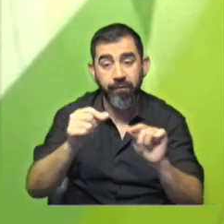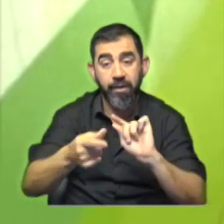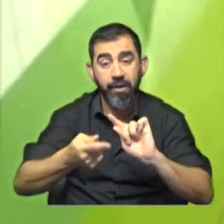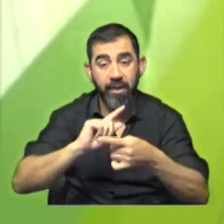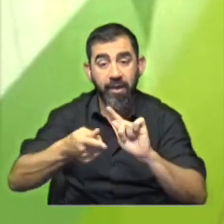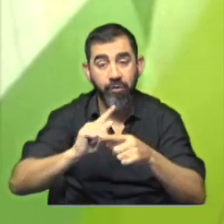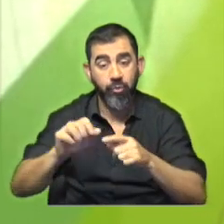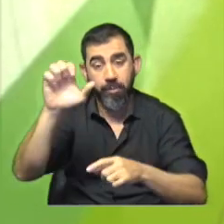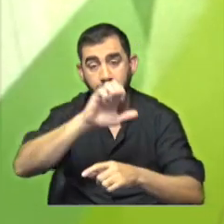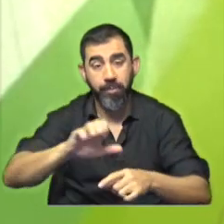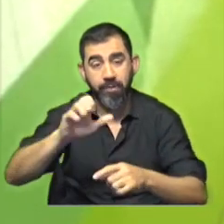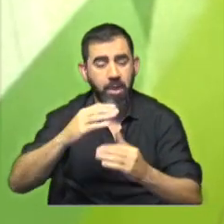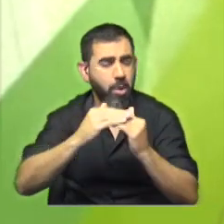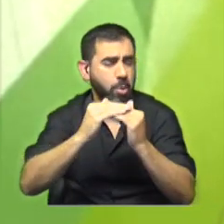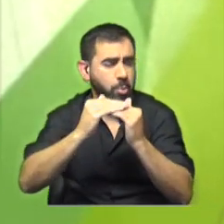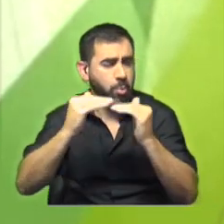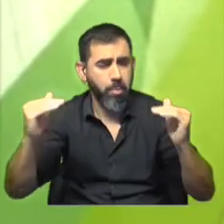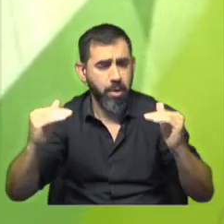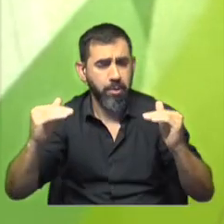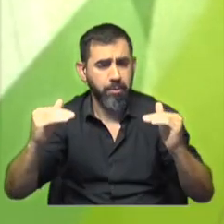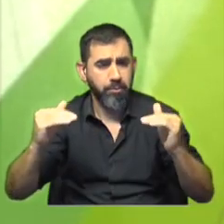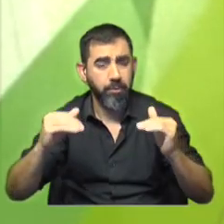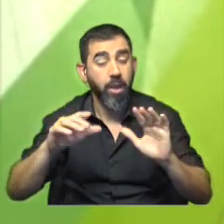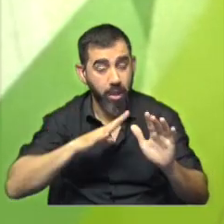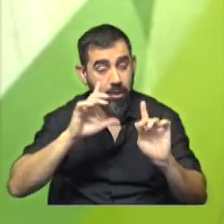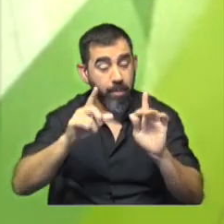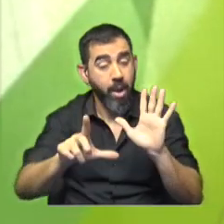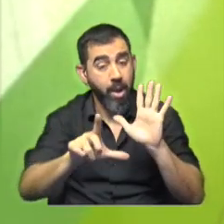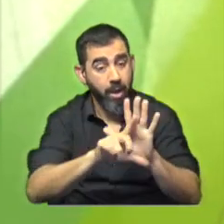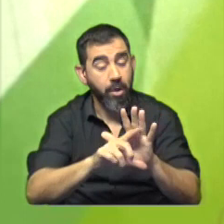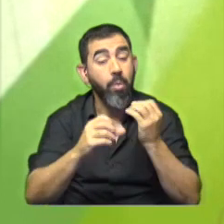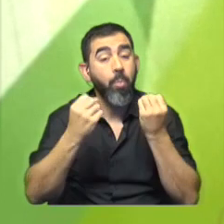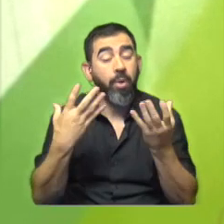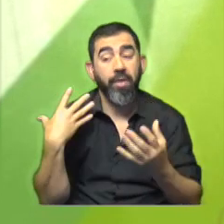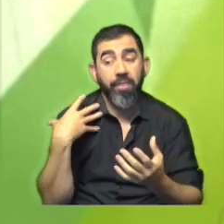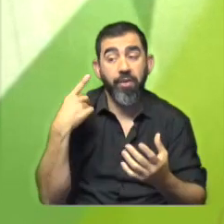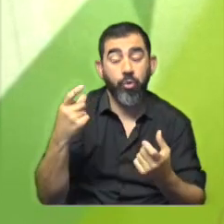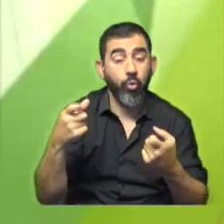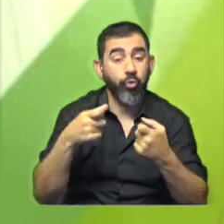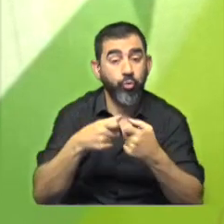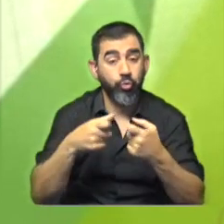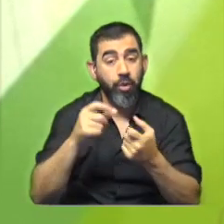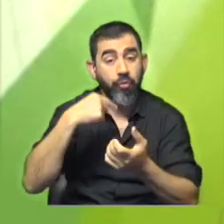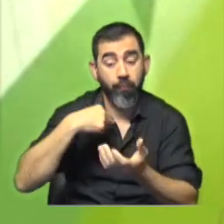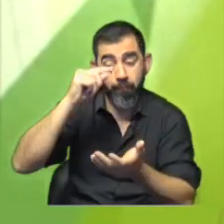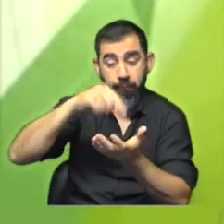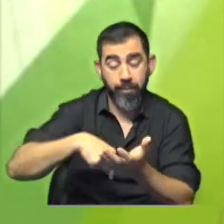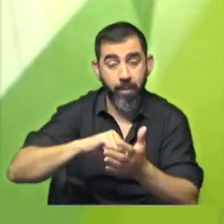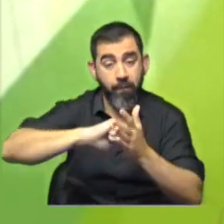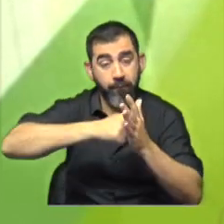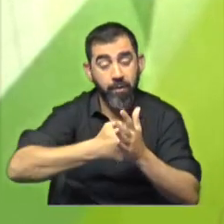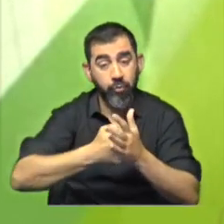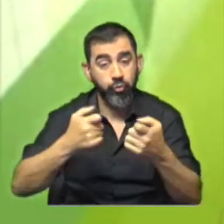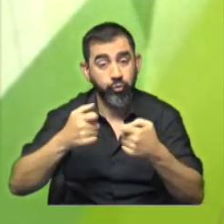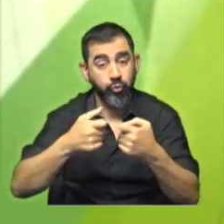Odebrecht, era normal y que sigue siendo lícita, porque ser director de una sociedad y firmante de la cuenta bancaria de una